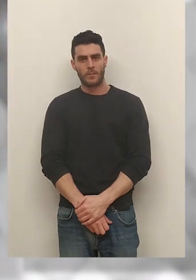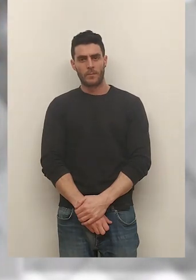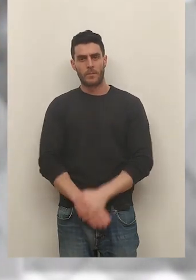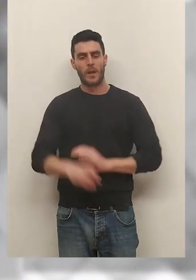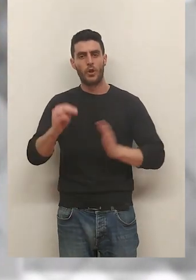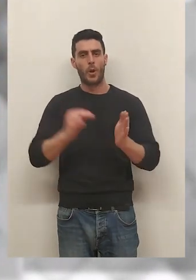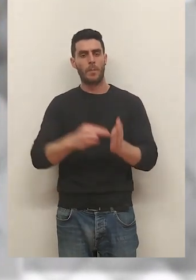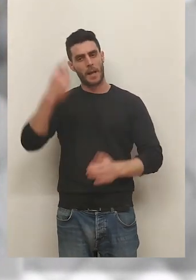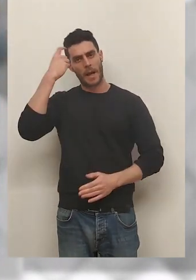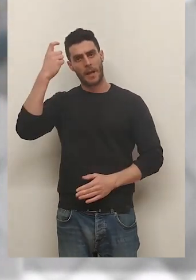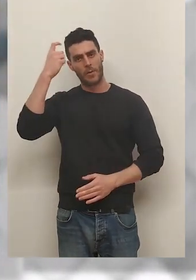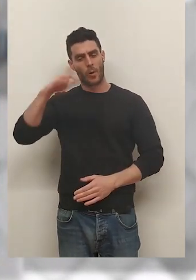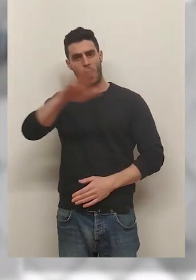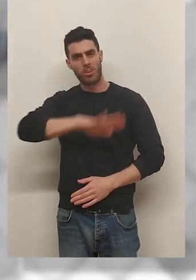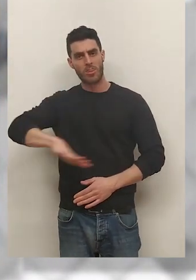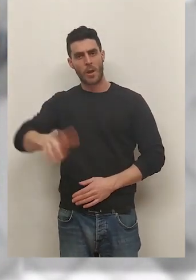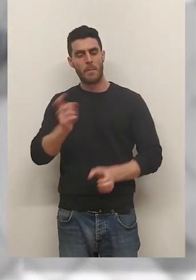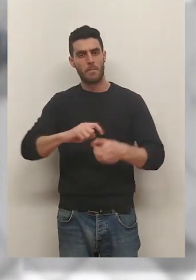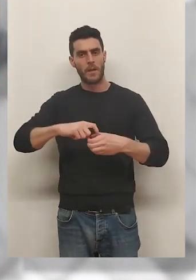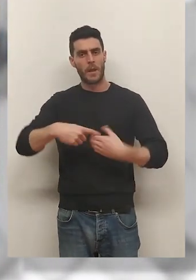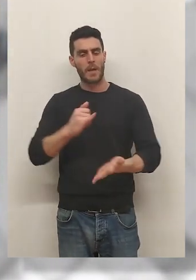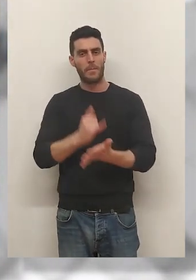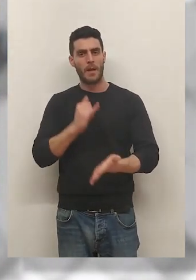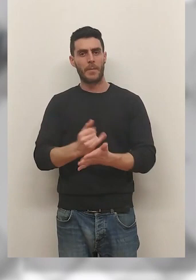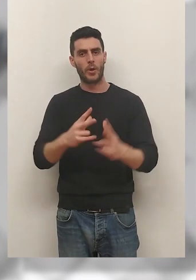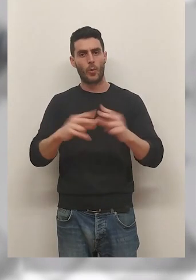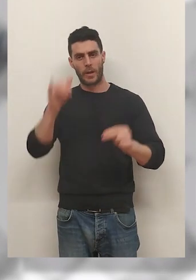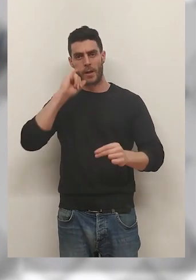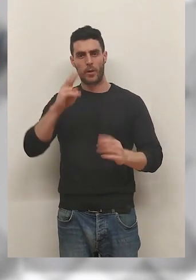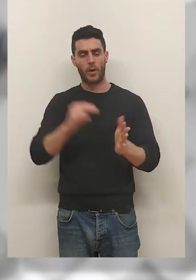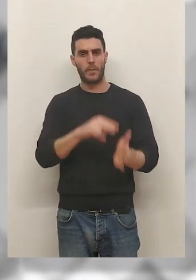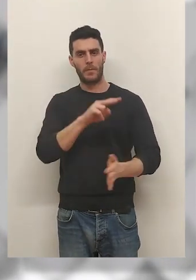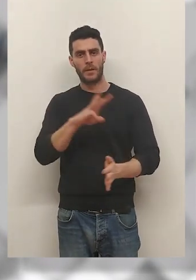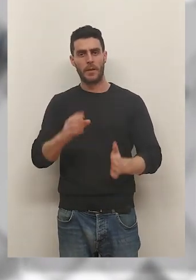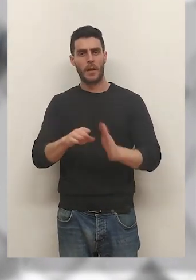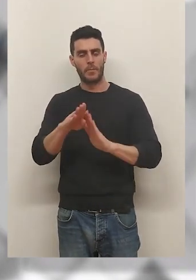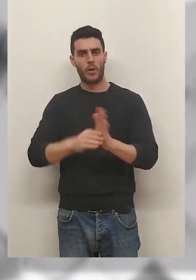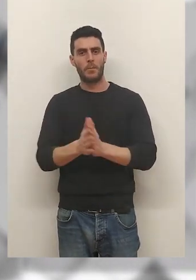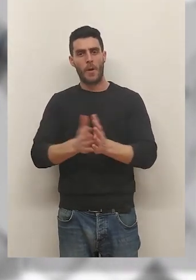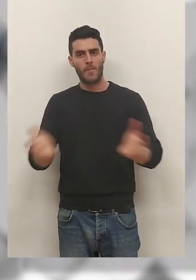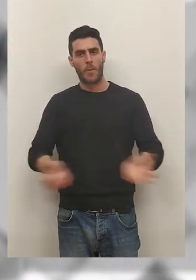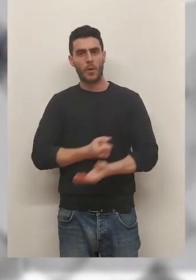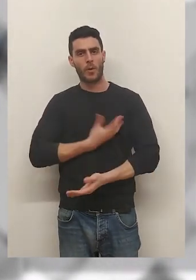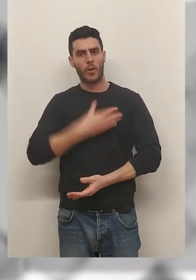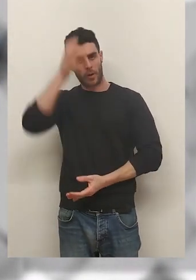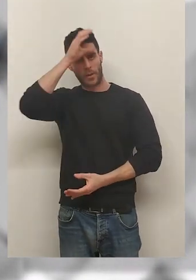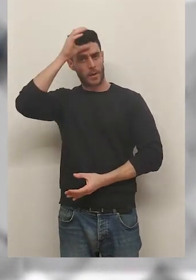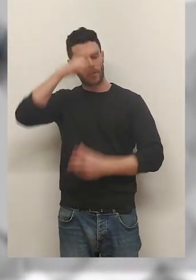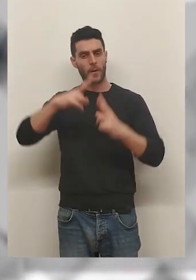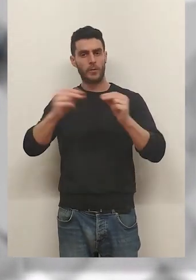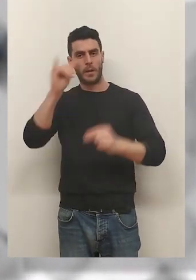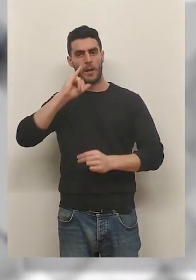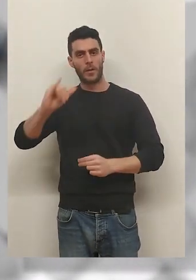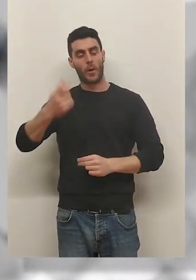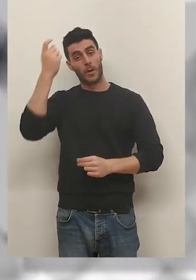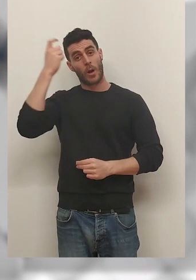Cerca de 2.000 alumnos de la región participan en Experimenta Unirrioja 2023, el programa de fomento de vocaciones científicas de la Universidad de La